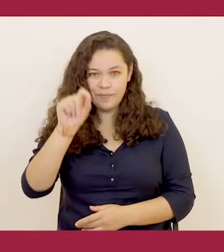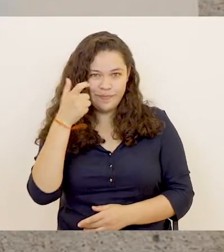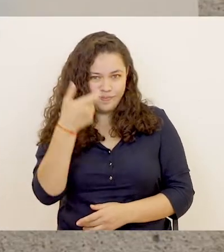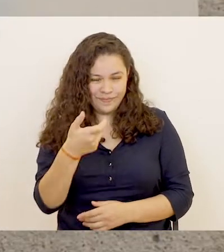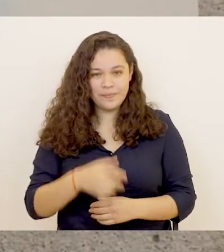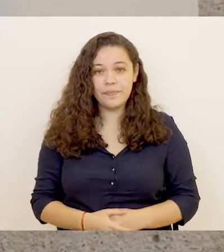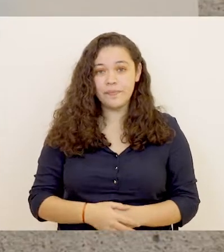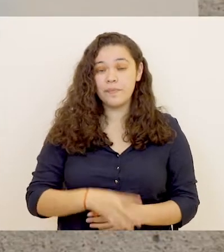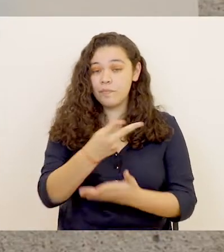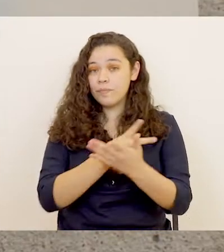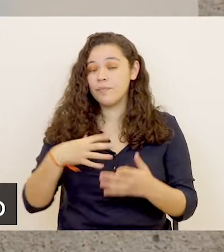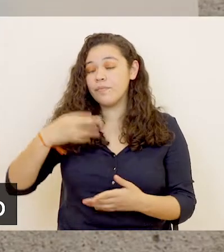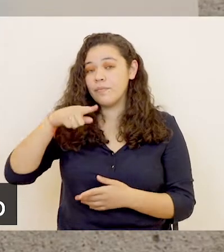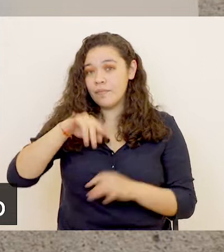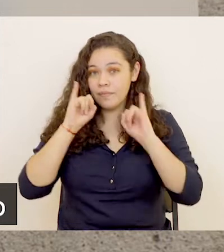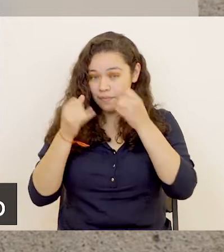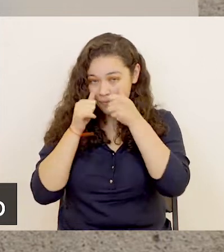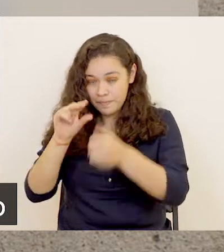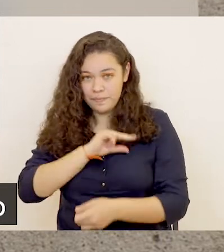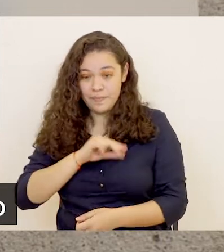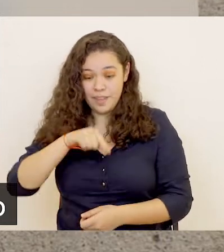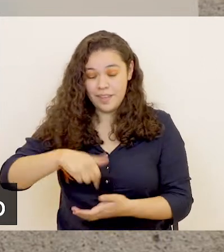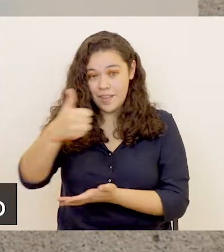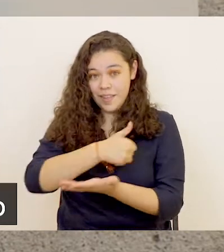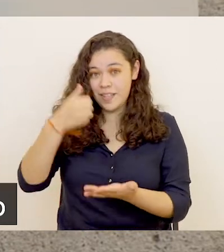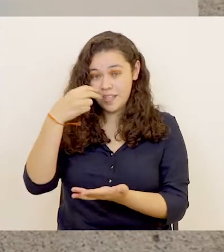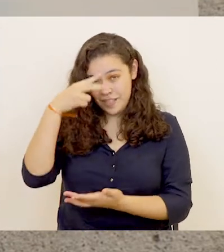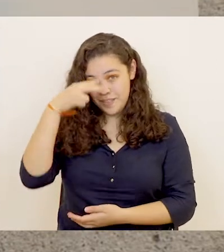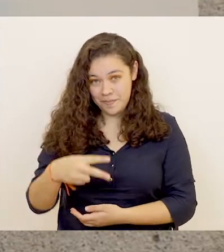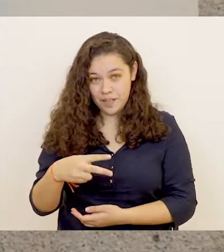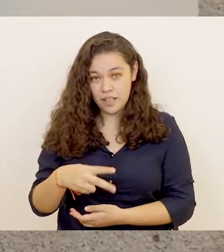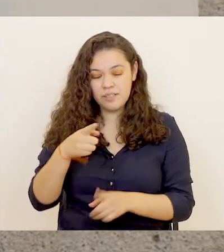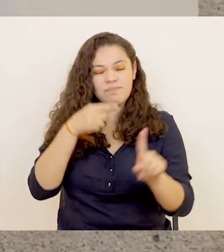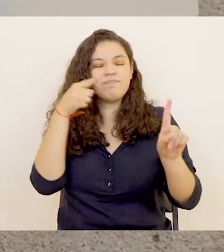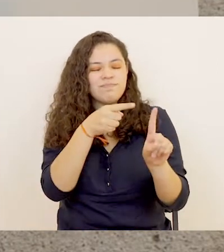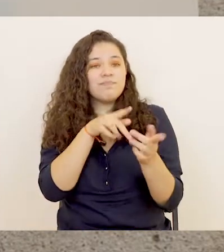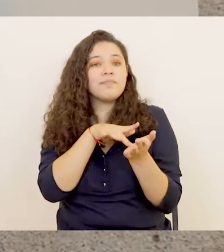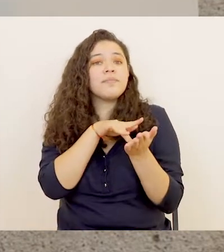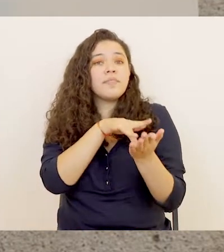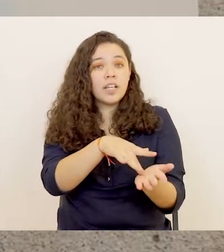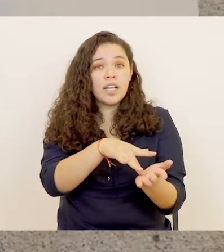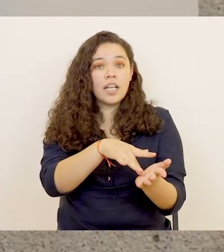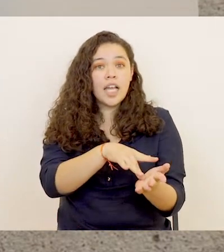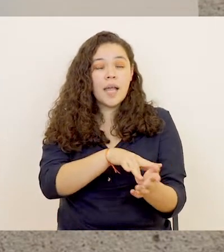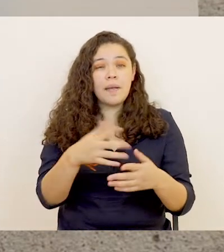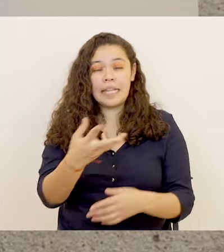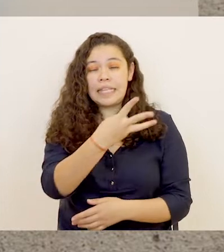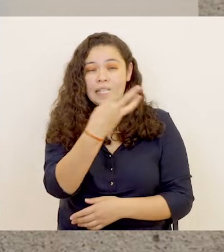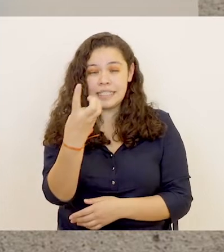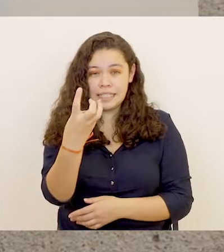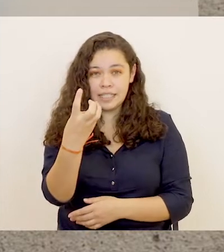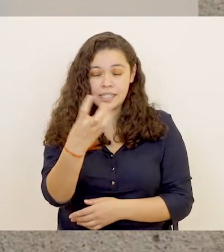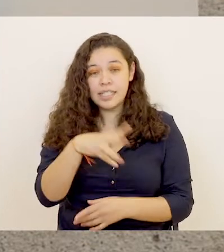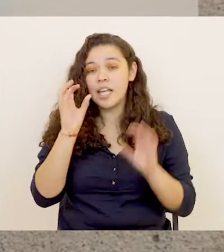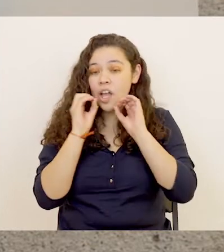pesos. El programa de voluntariado que tiene la Junta de Estencia Privada en la Ciudad de México está enfocado a apoyar a las poco más de 300